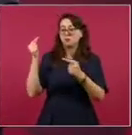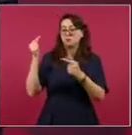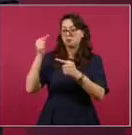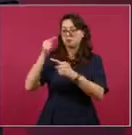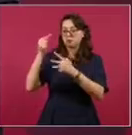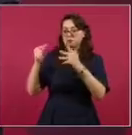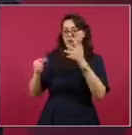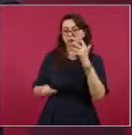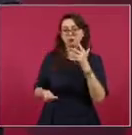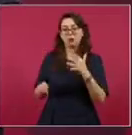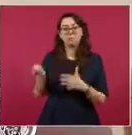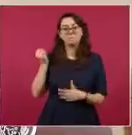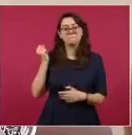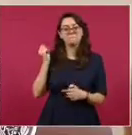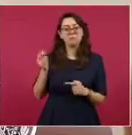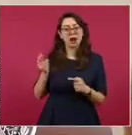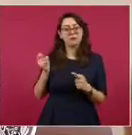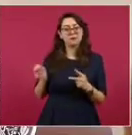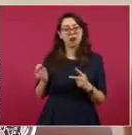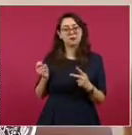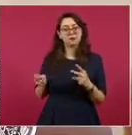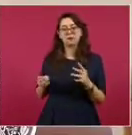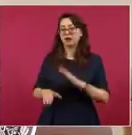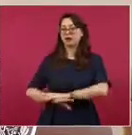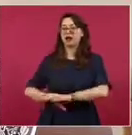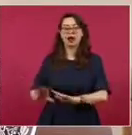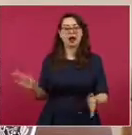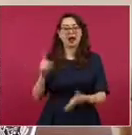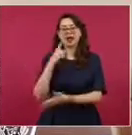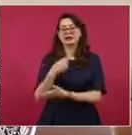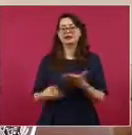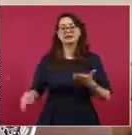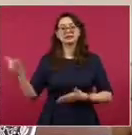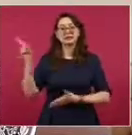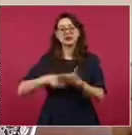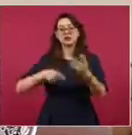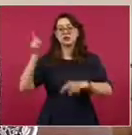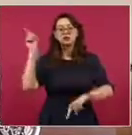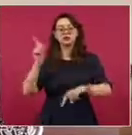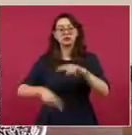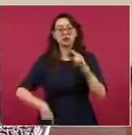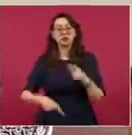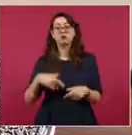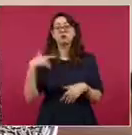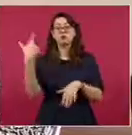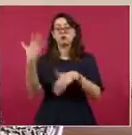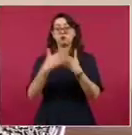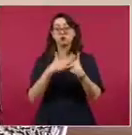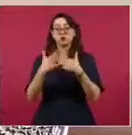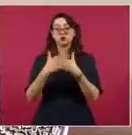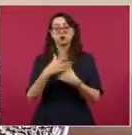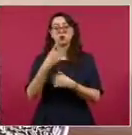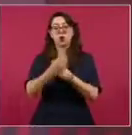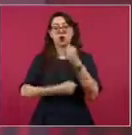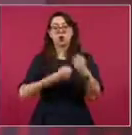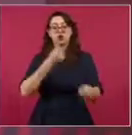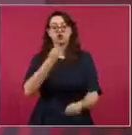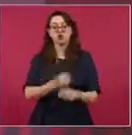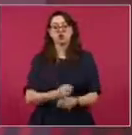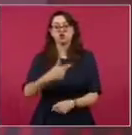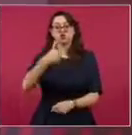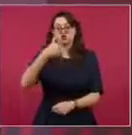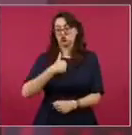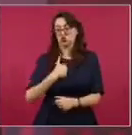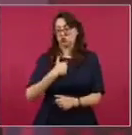Ya no hay ese fondo de ahorro. Yo no me voy a llevar 10